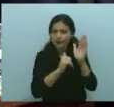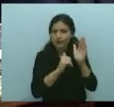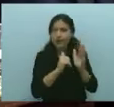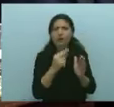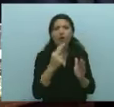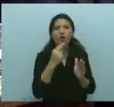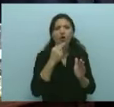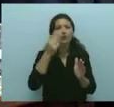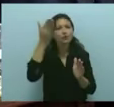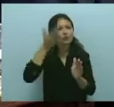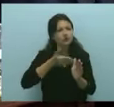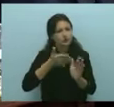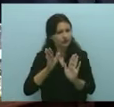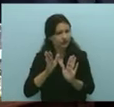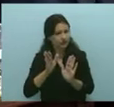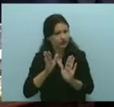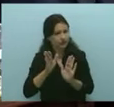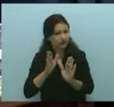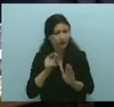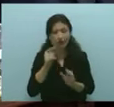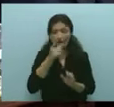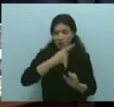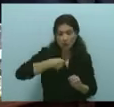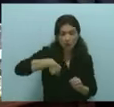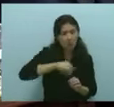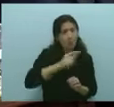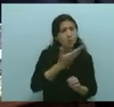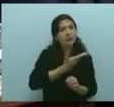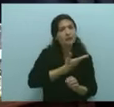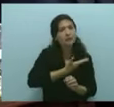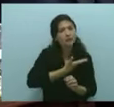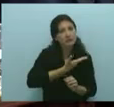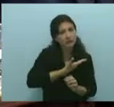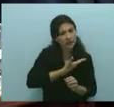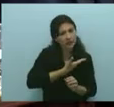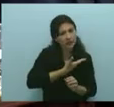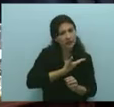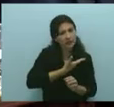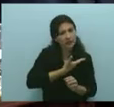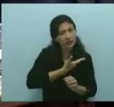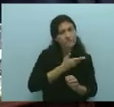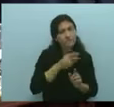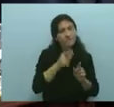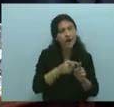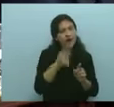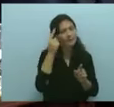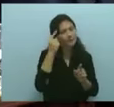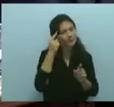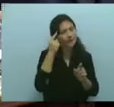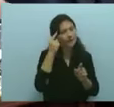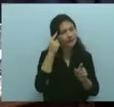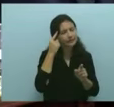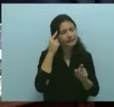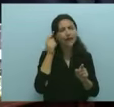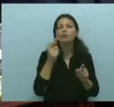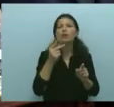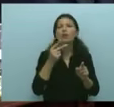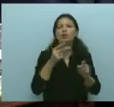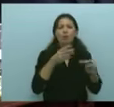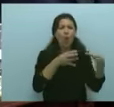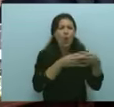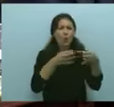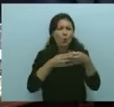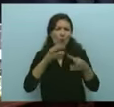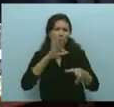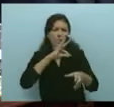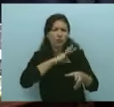Nosotros optamos por, en las categorías más bajas, hasta dos veces y media la jubilación mínima, mantener el 82